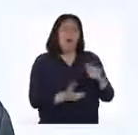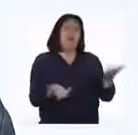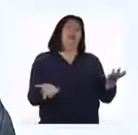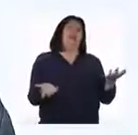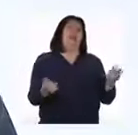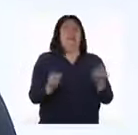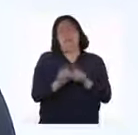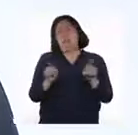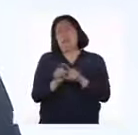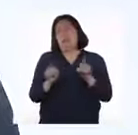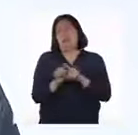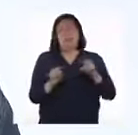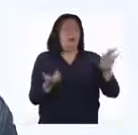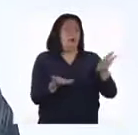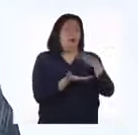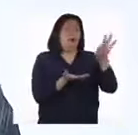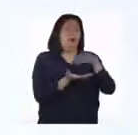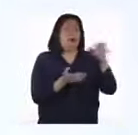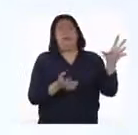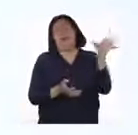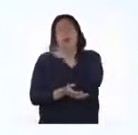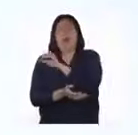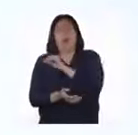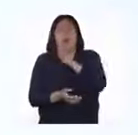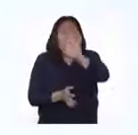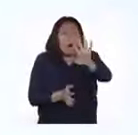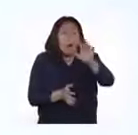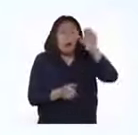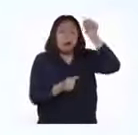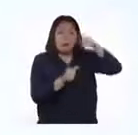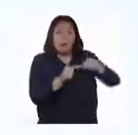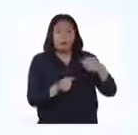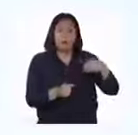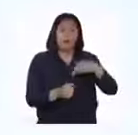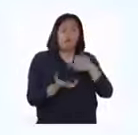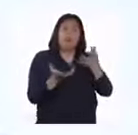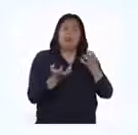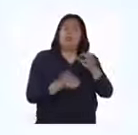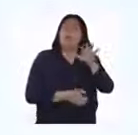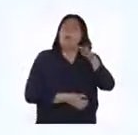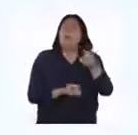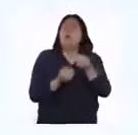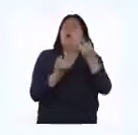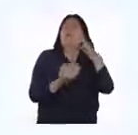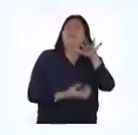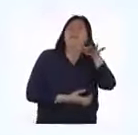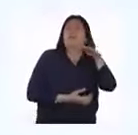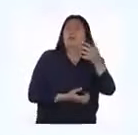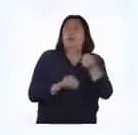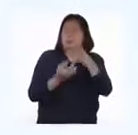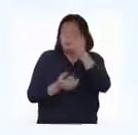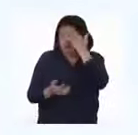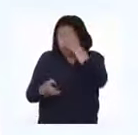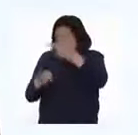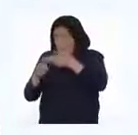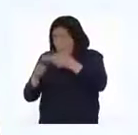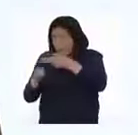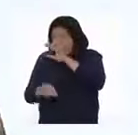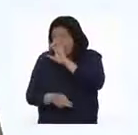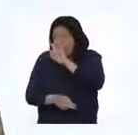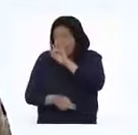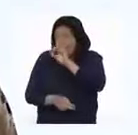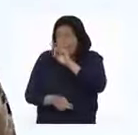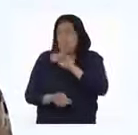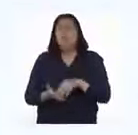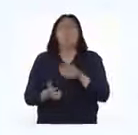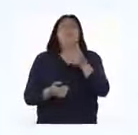como contar todas las vicuñas. Recuerda que lo que deseamos es una estimación. ¿Recuerdan que era una estimación? Un